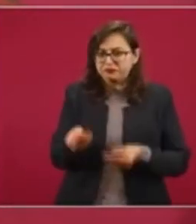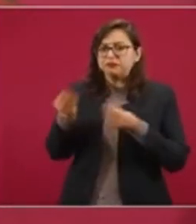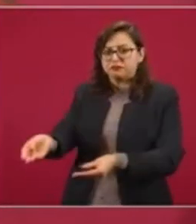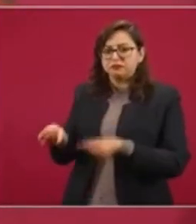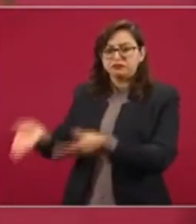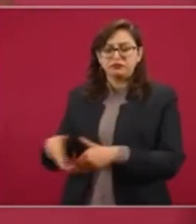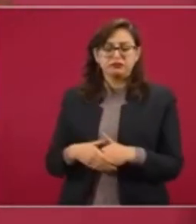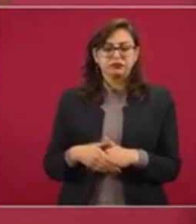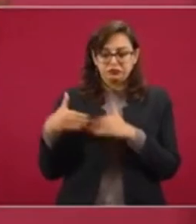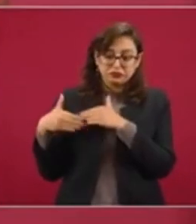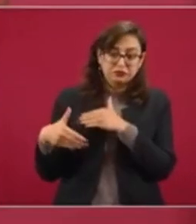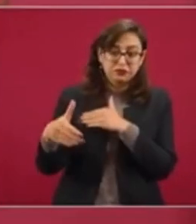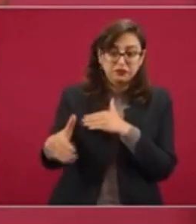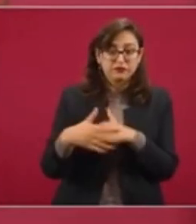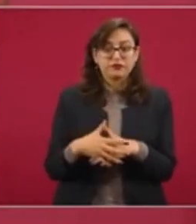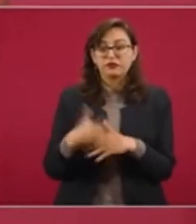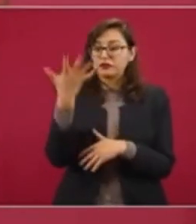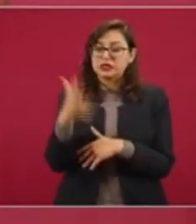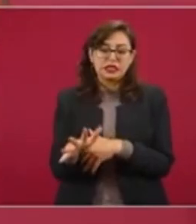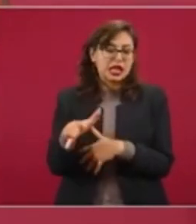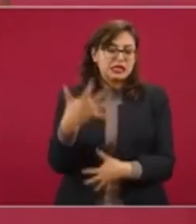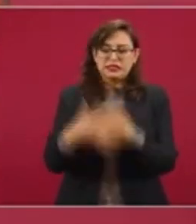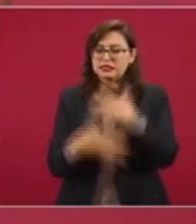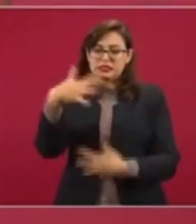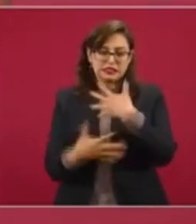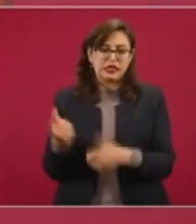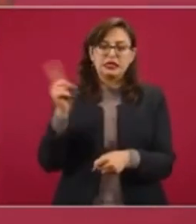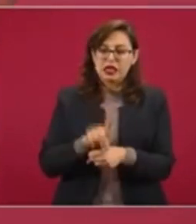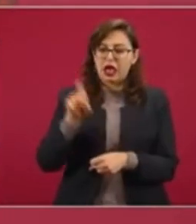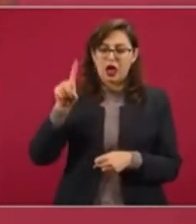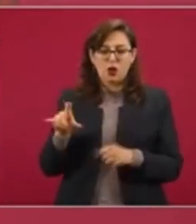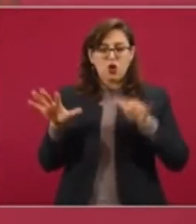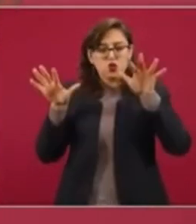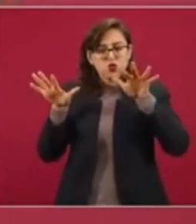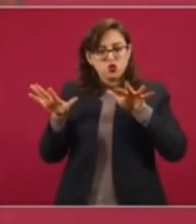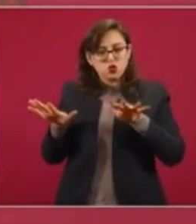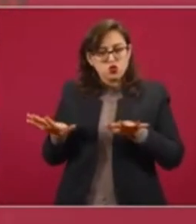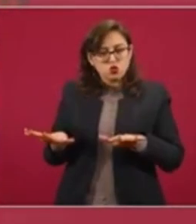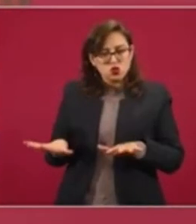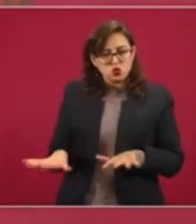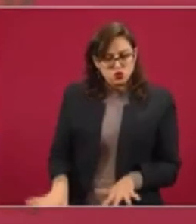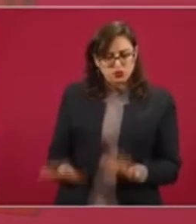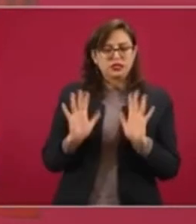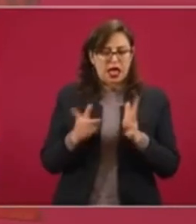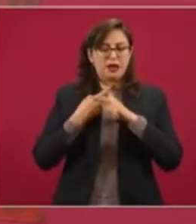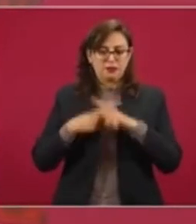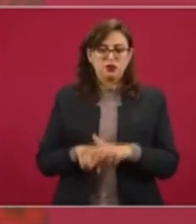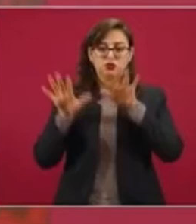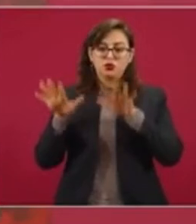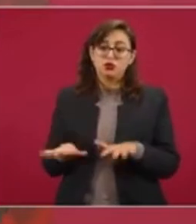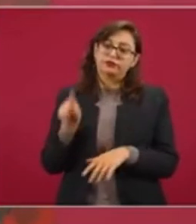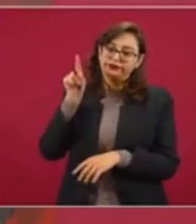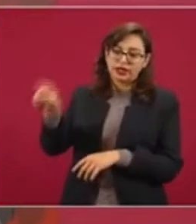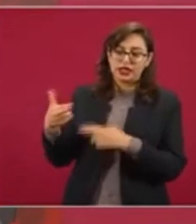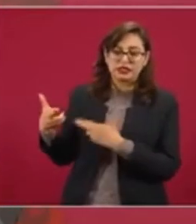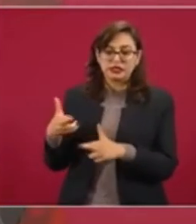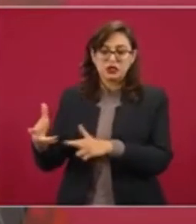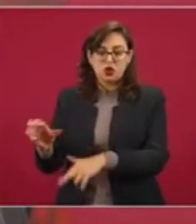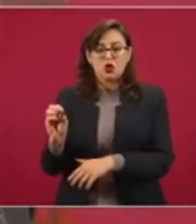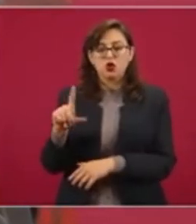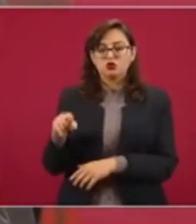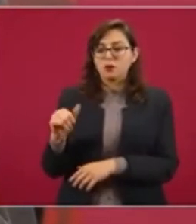que les duren 10, 15 días. Ya están bajando las aguas, como lo vimos ayer, con excepción del río Sumacinta.